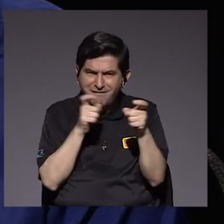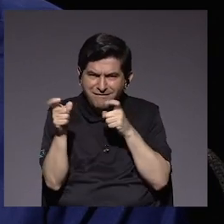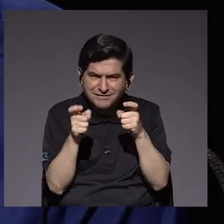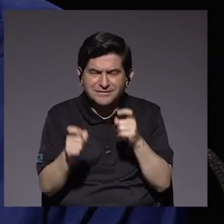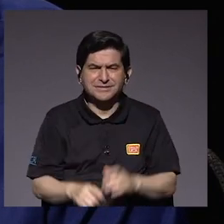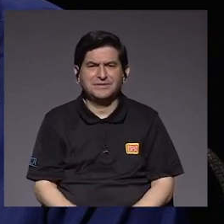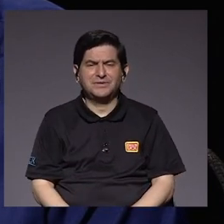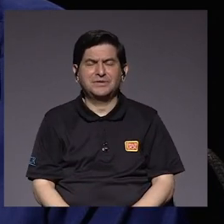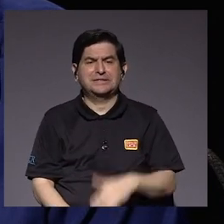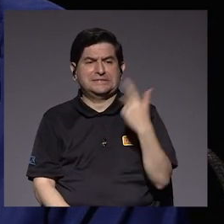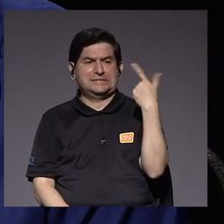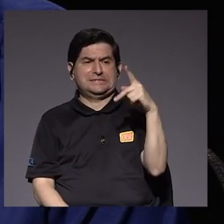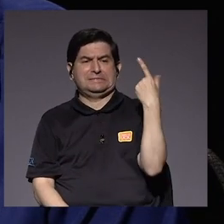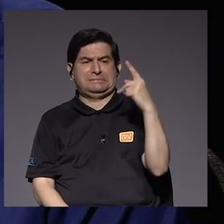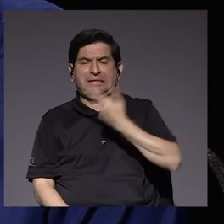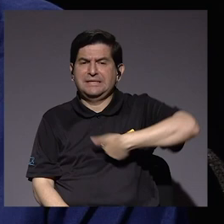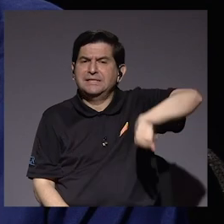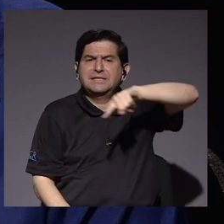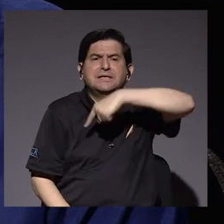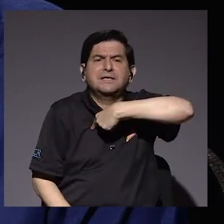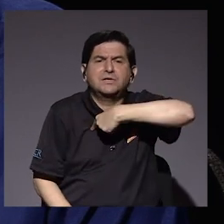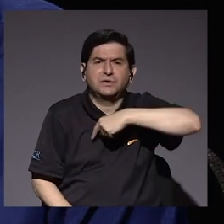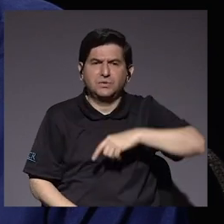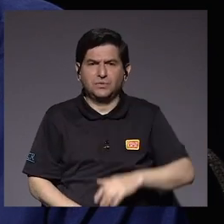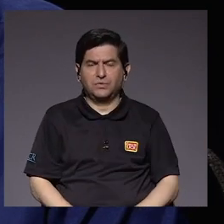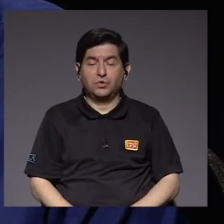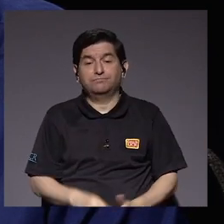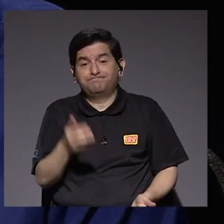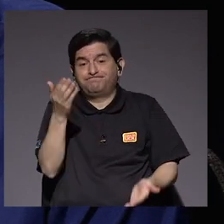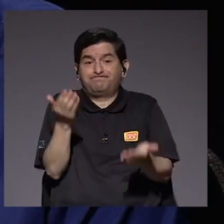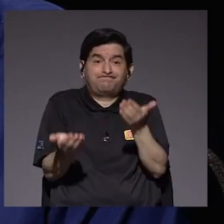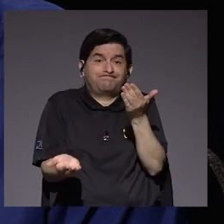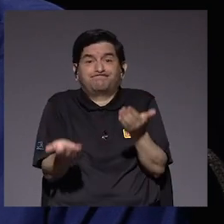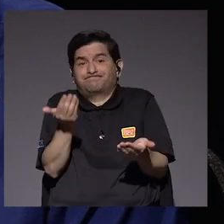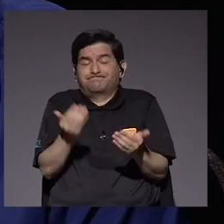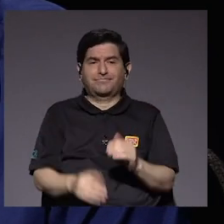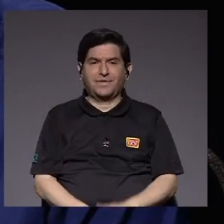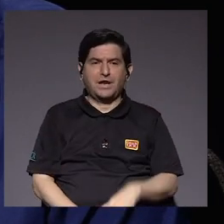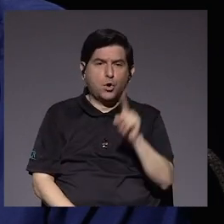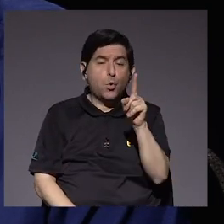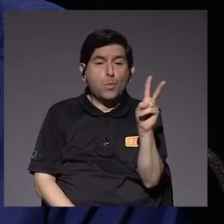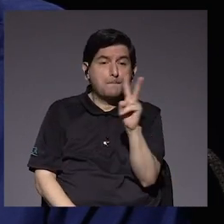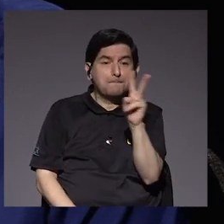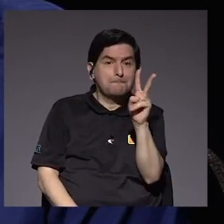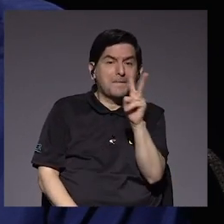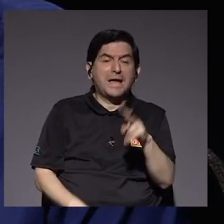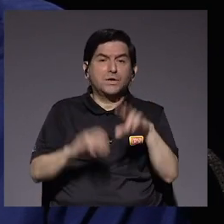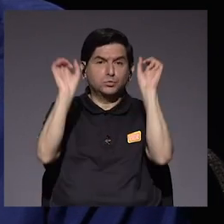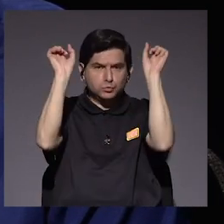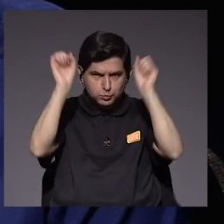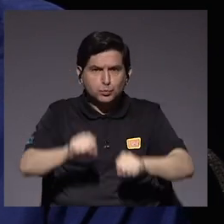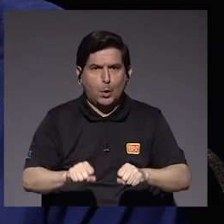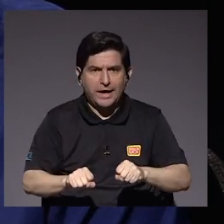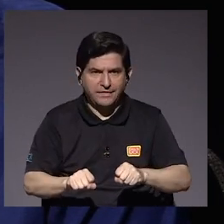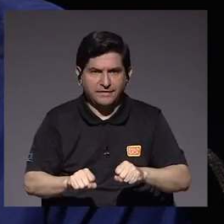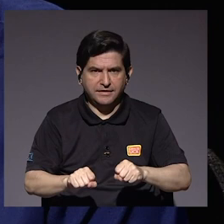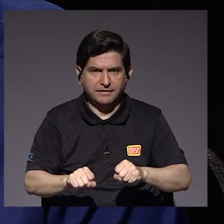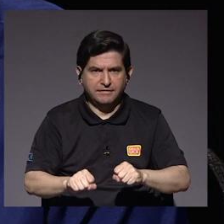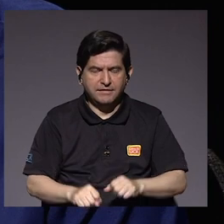nos expone al riesgo de que eventualmente uno de estos virus pueda